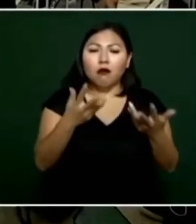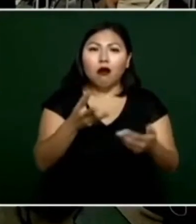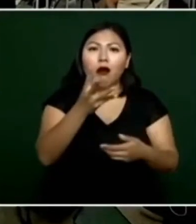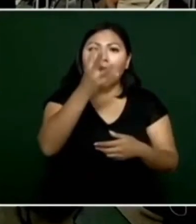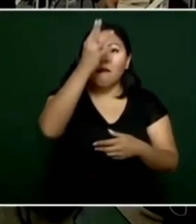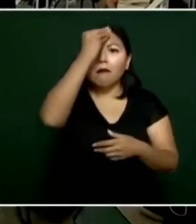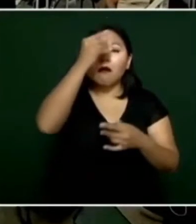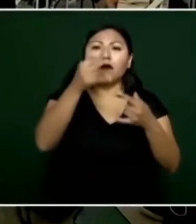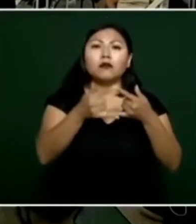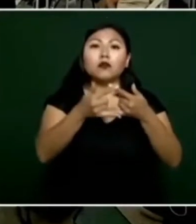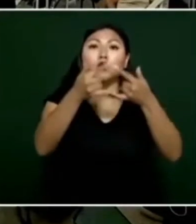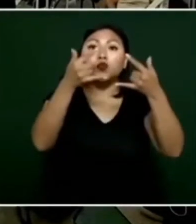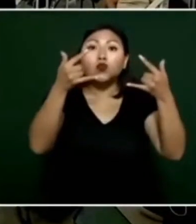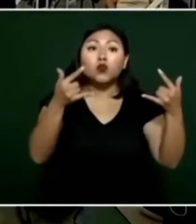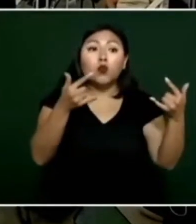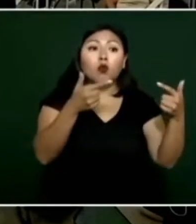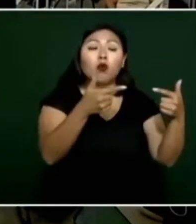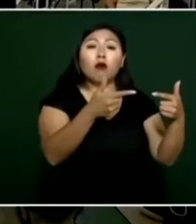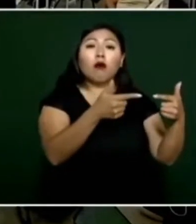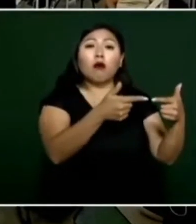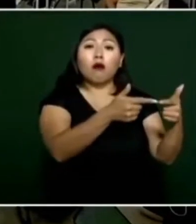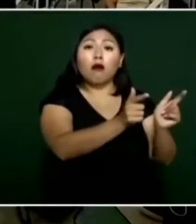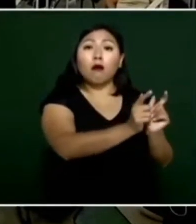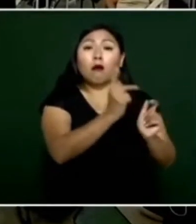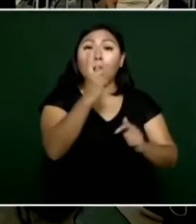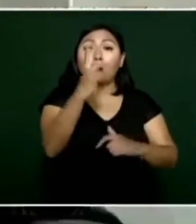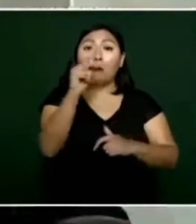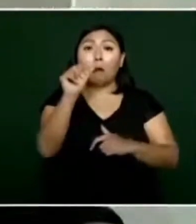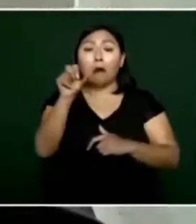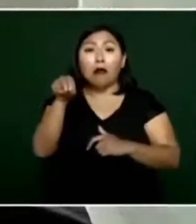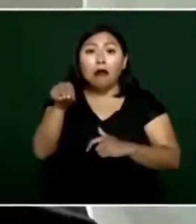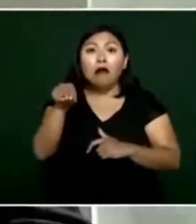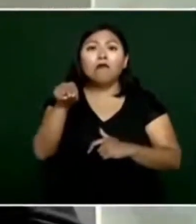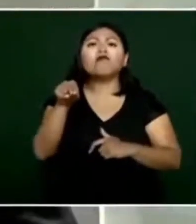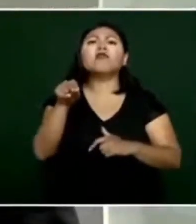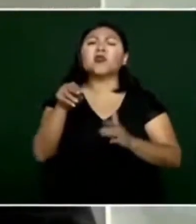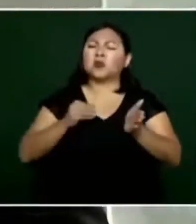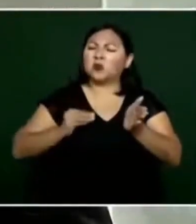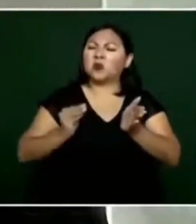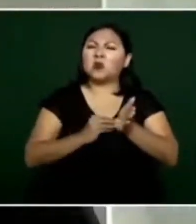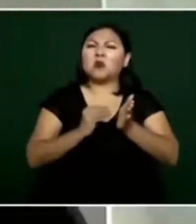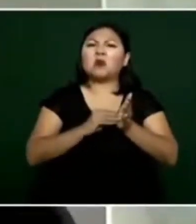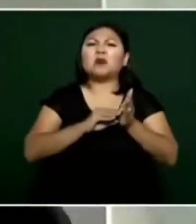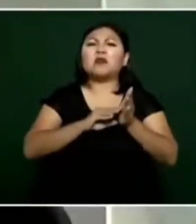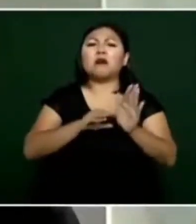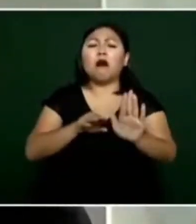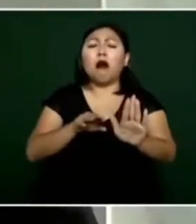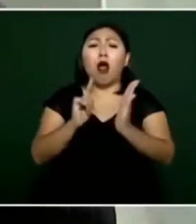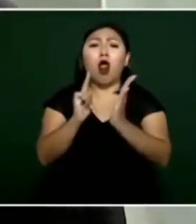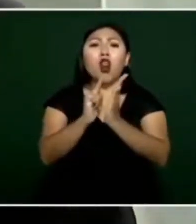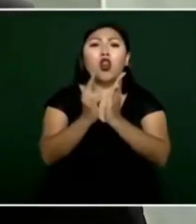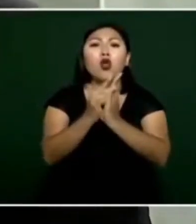porque todavía hasta ahora a los libros de texto gratuito